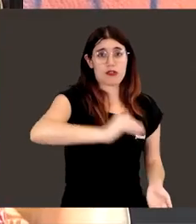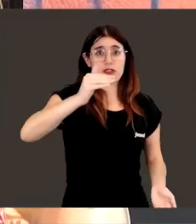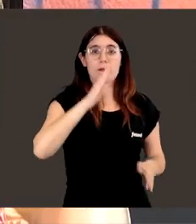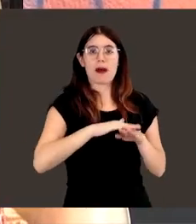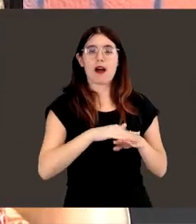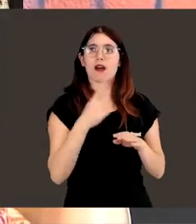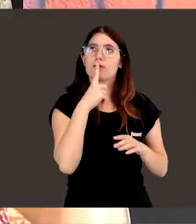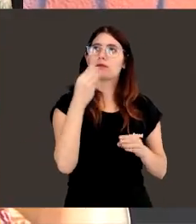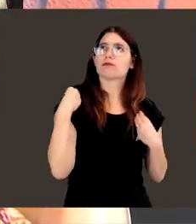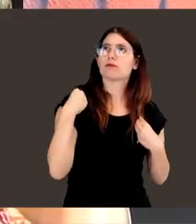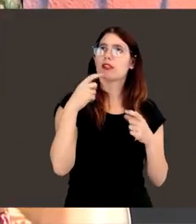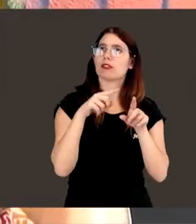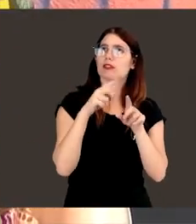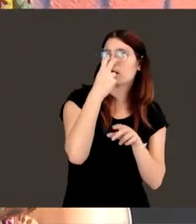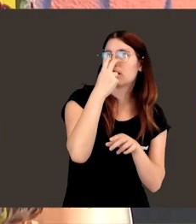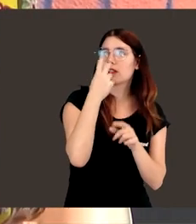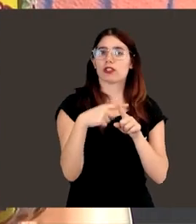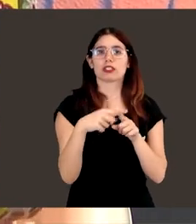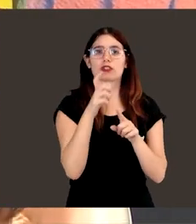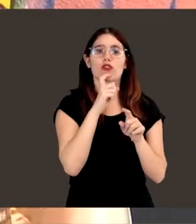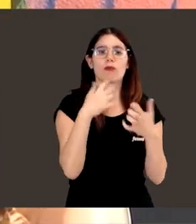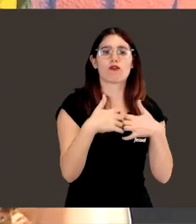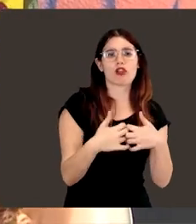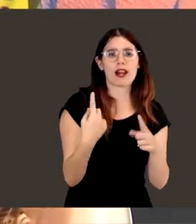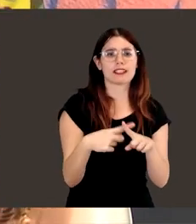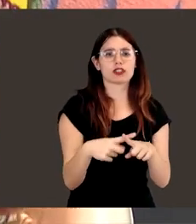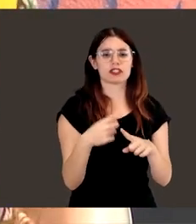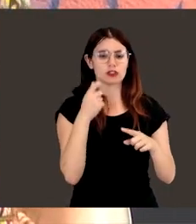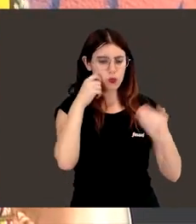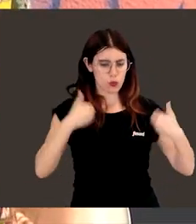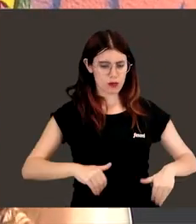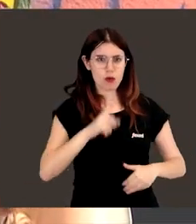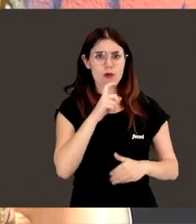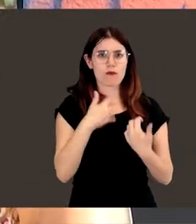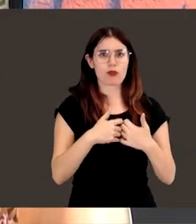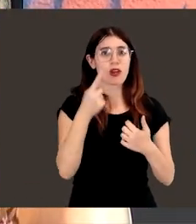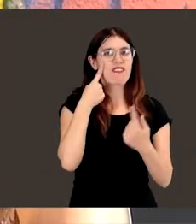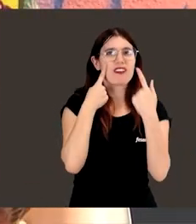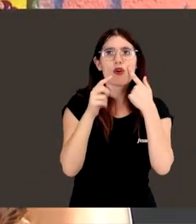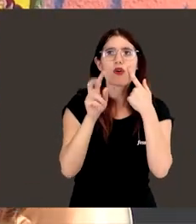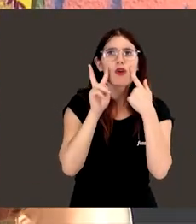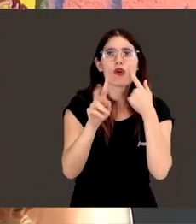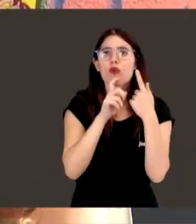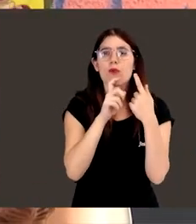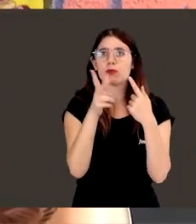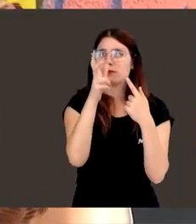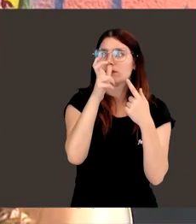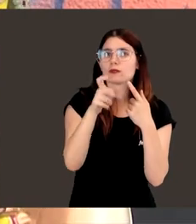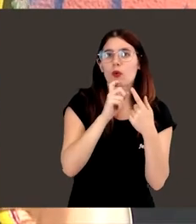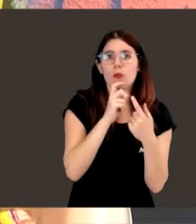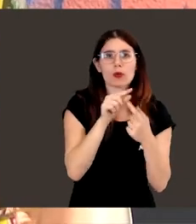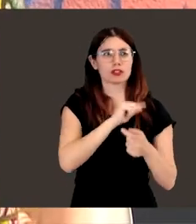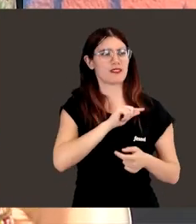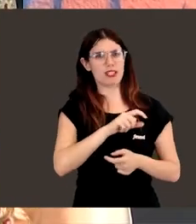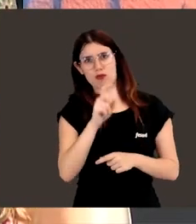pregunten, ¿no? Eso que yo te decía que me gustaba, cómo funcionan las cosas, cómo funciona tu cuerpo, ¿Por qué veo? ¿Por qué huelo? ¿Por qué siento lo que siento?